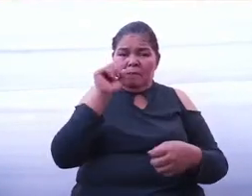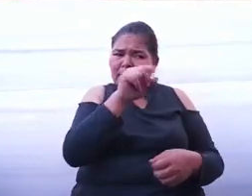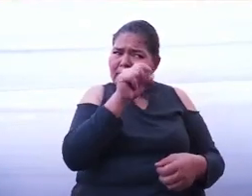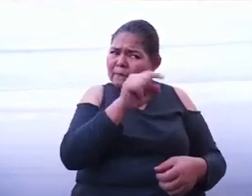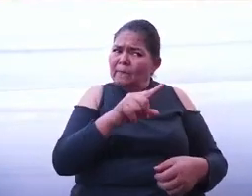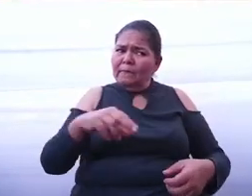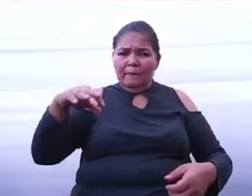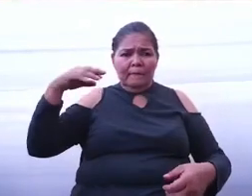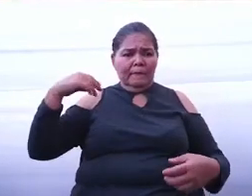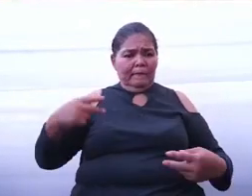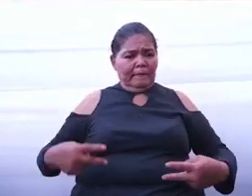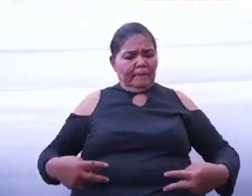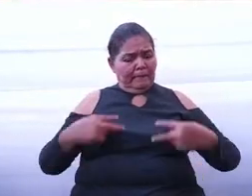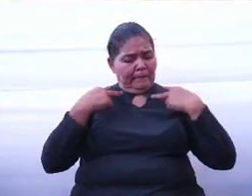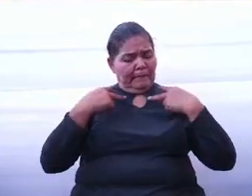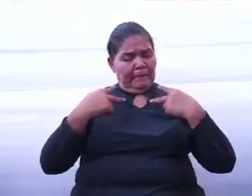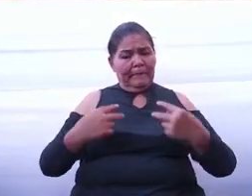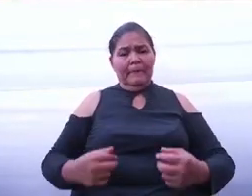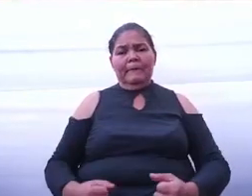por